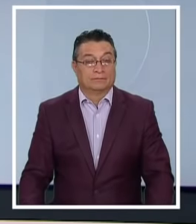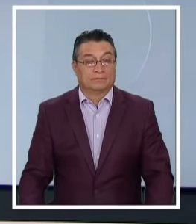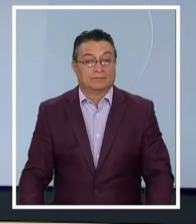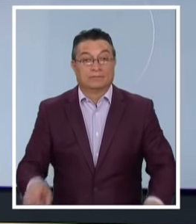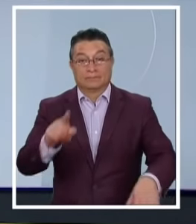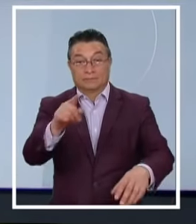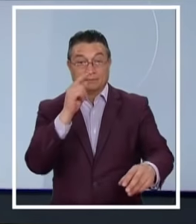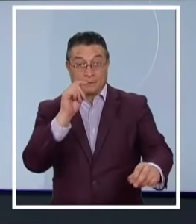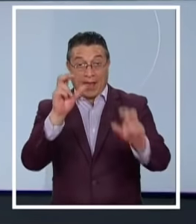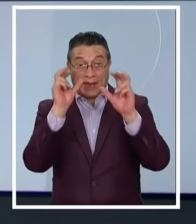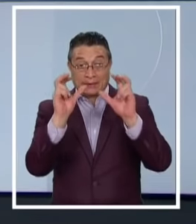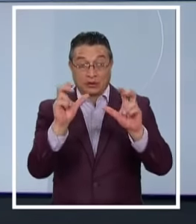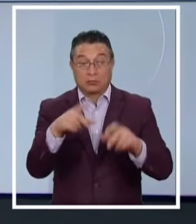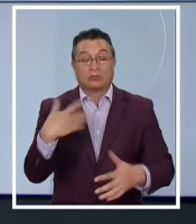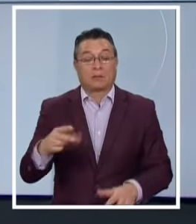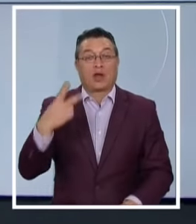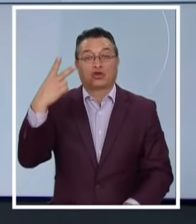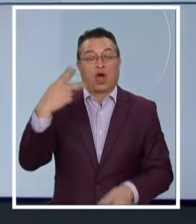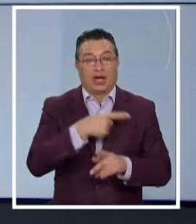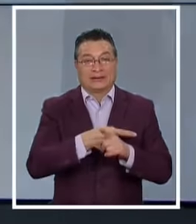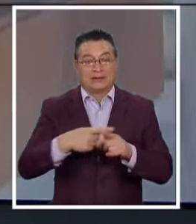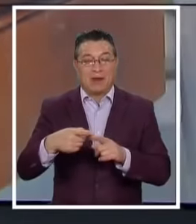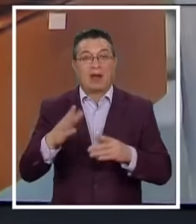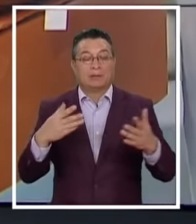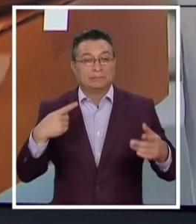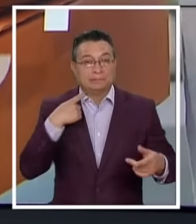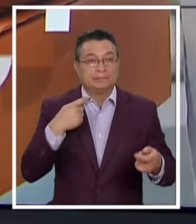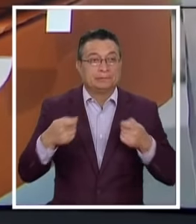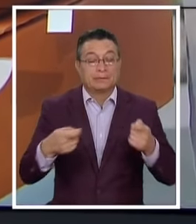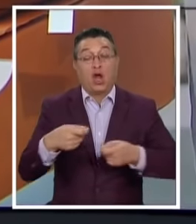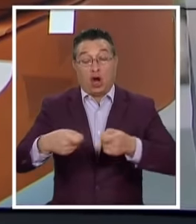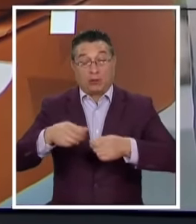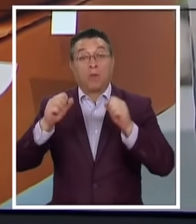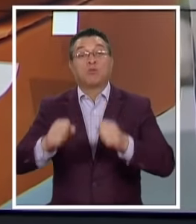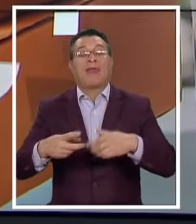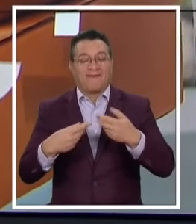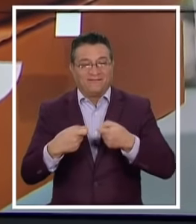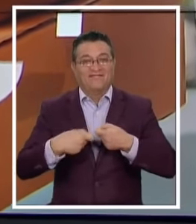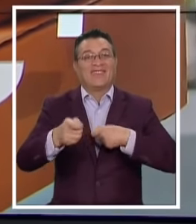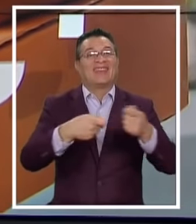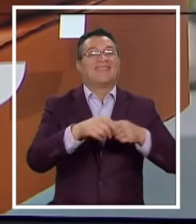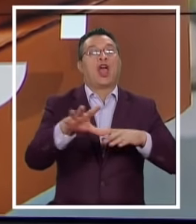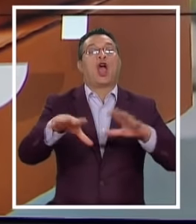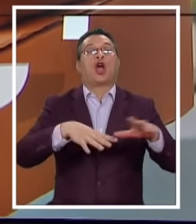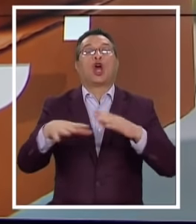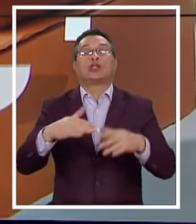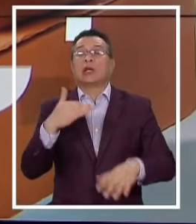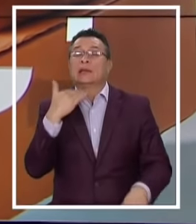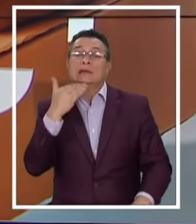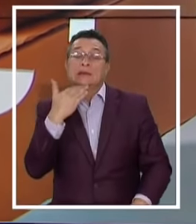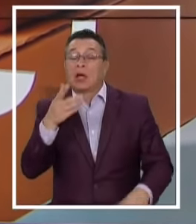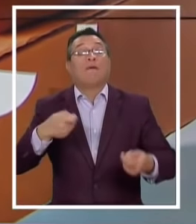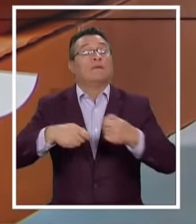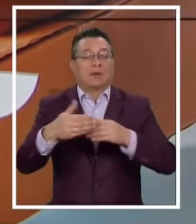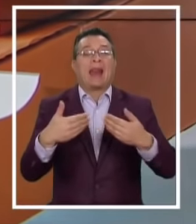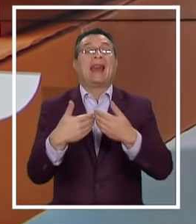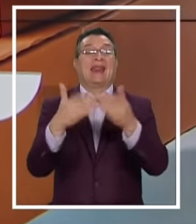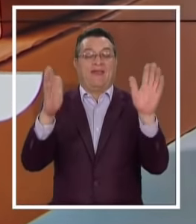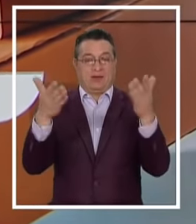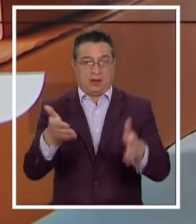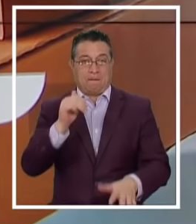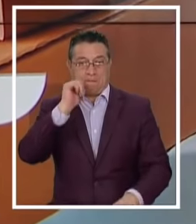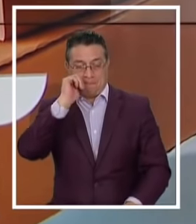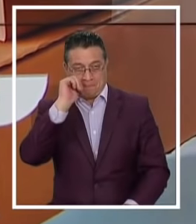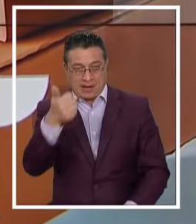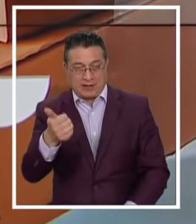Atención con lo siguiente Porque luego De dos semanas Con restricciones El comercio Podrá volver a vender Productos no esenciales Una medida Que sus gremios